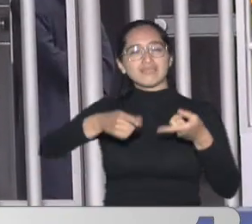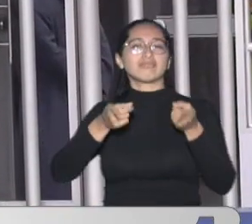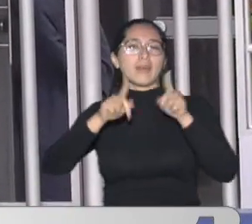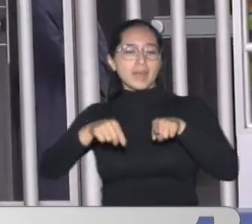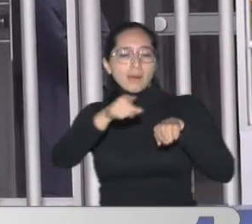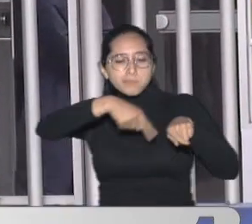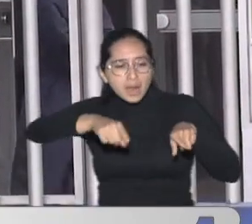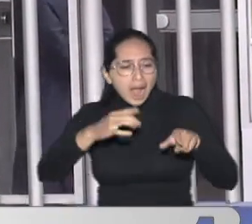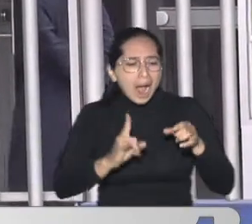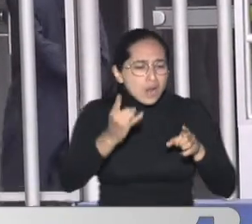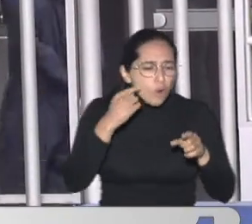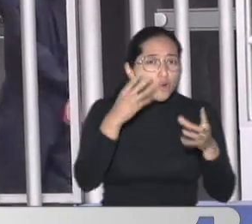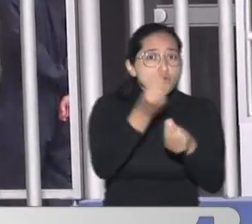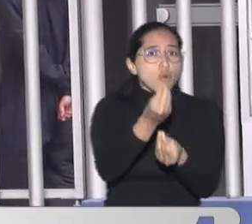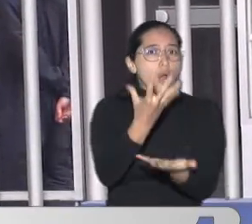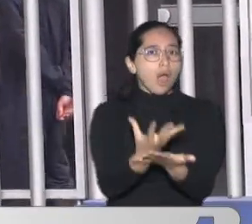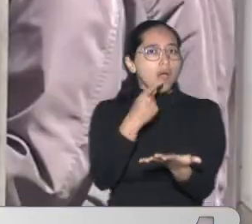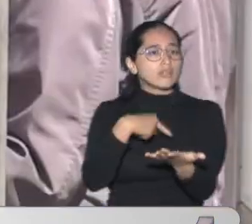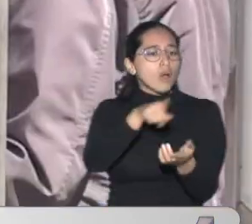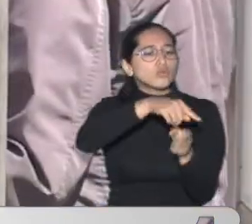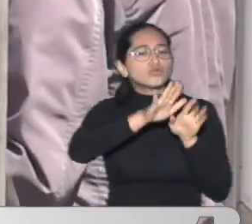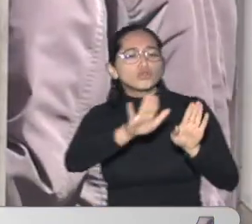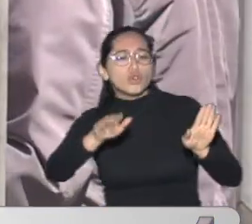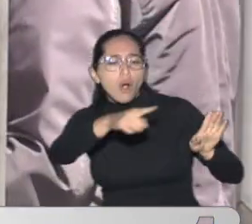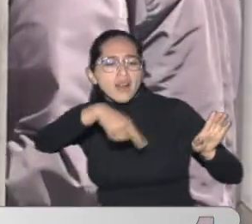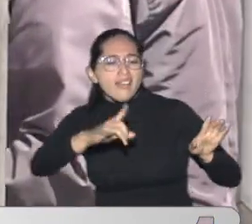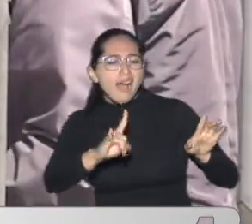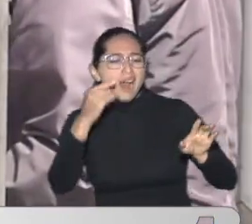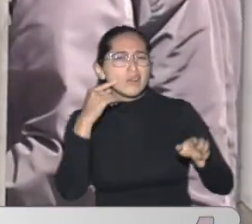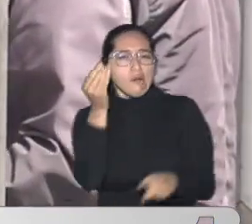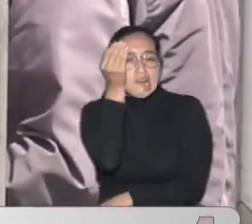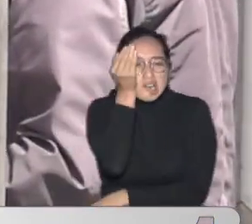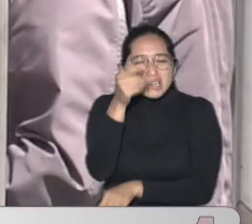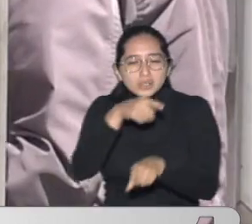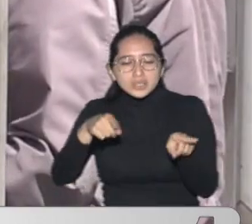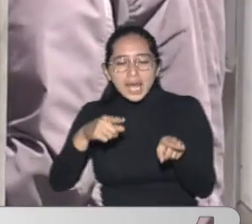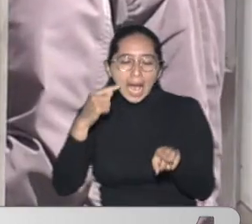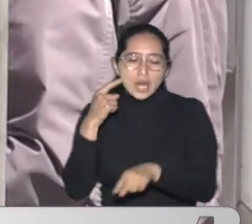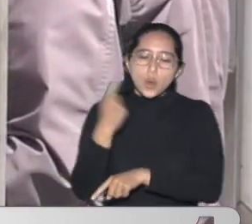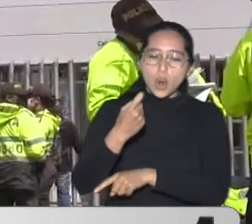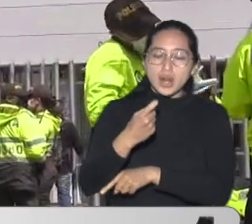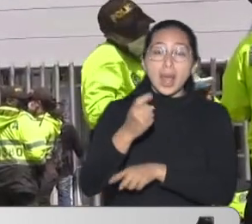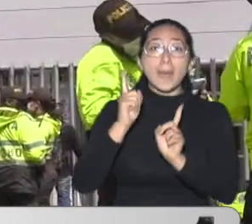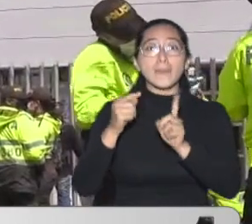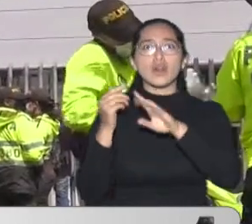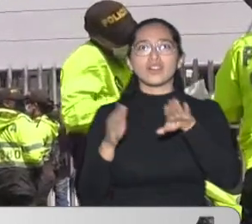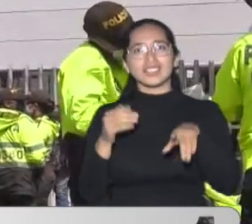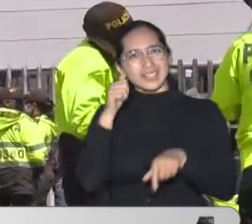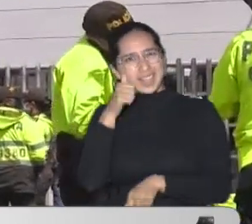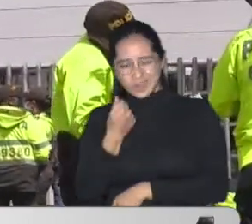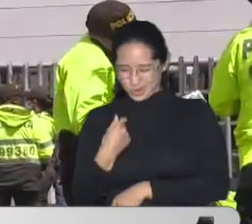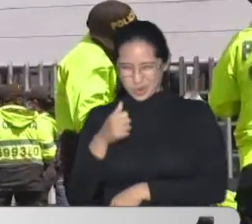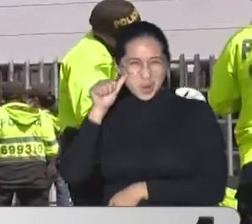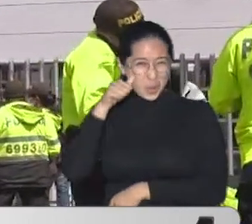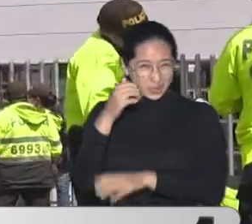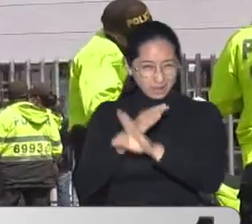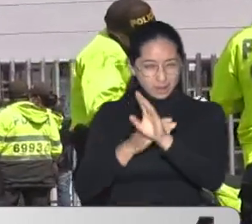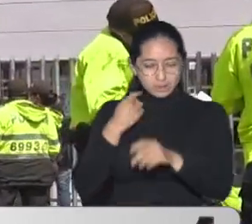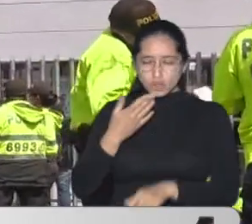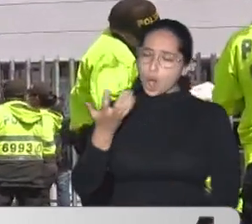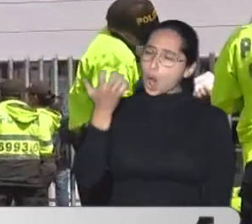la única persona que se registra como fallecida Es este masculino de 62 años a quien todavía no se le conoce su identidad